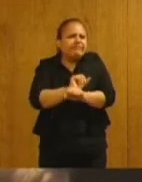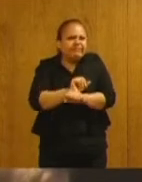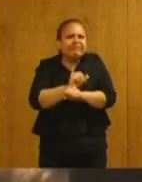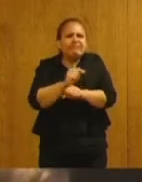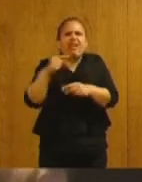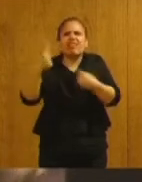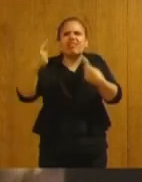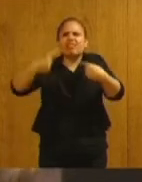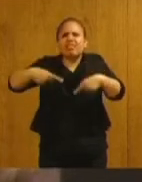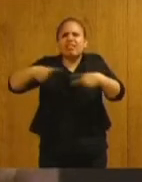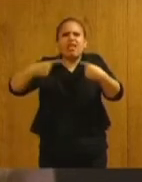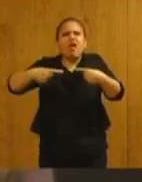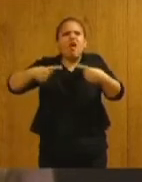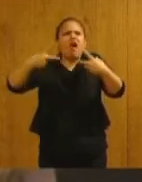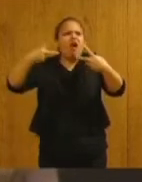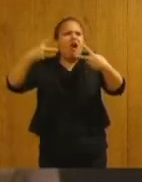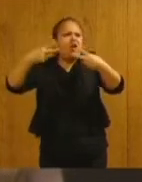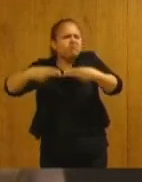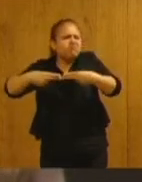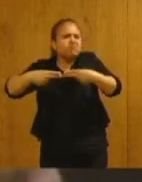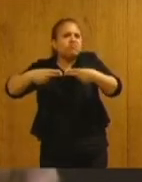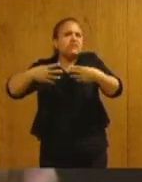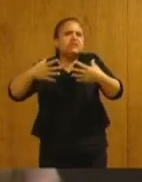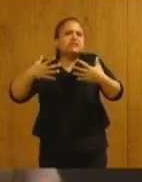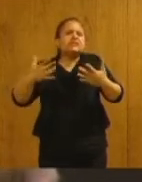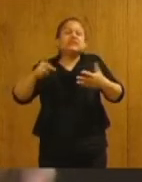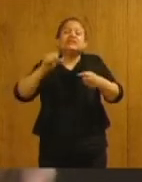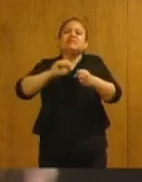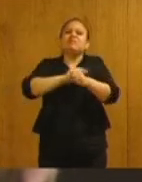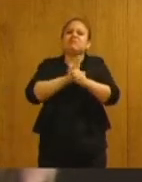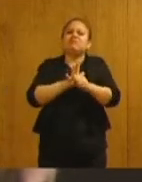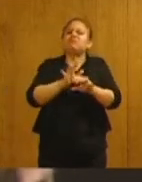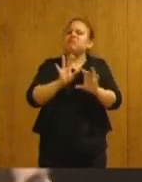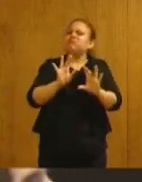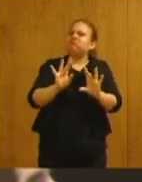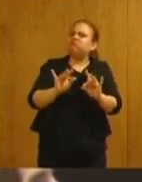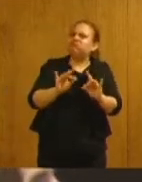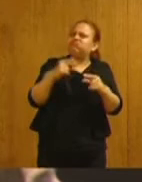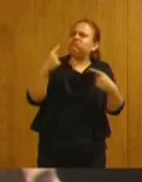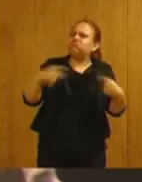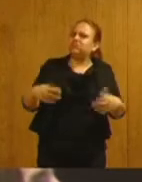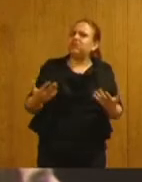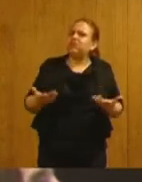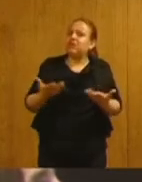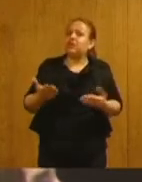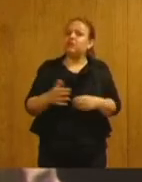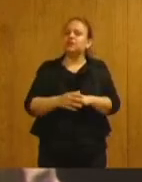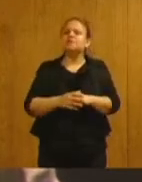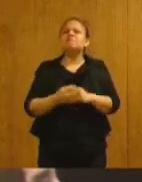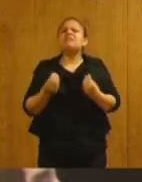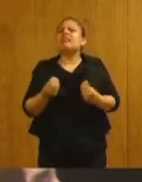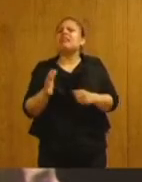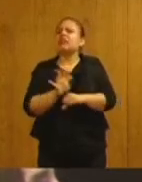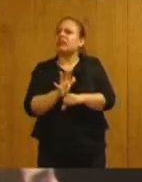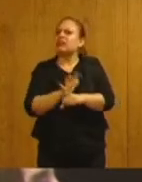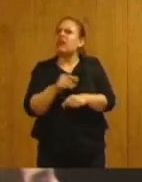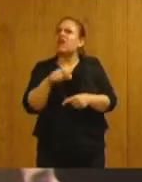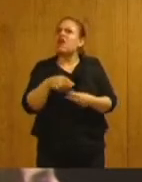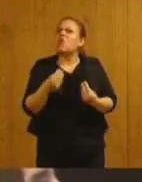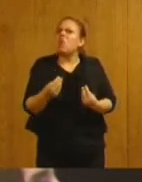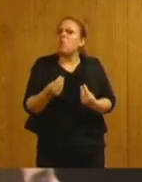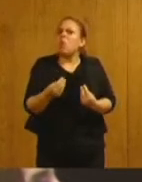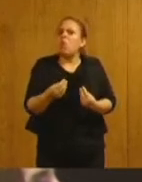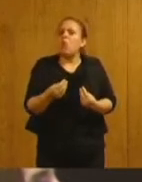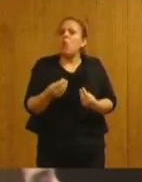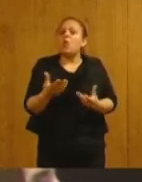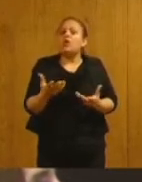esta frontera, porque el COVID, señor Presidente, significó muchas cosas, pero significó en un principio